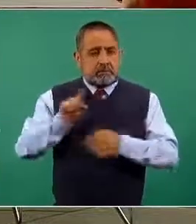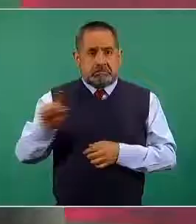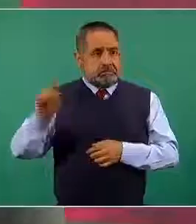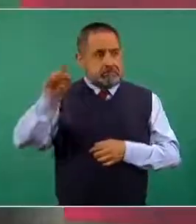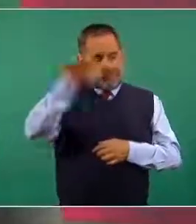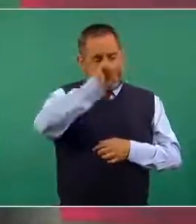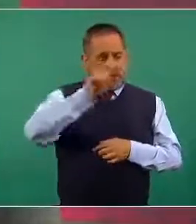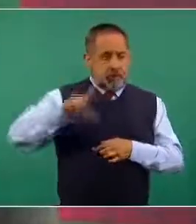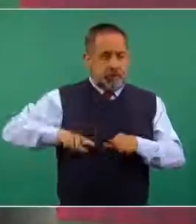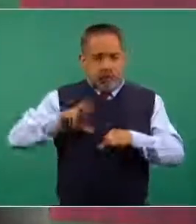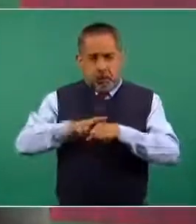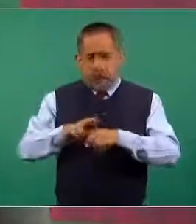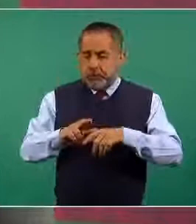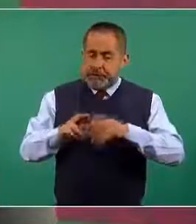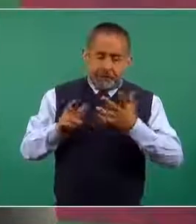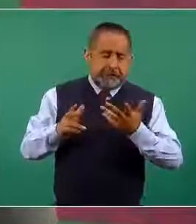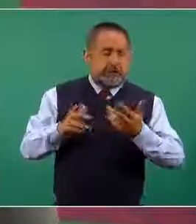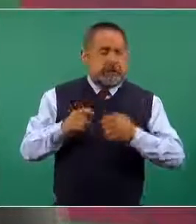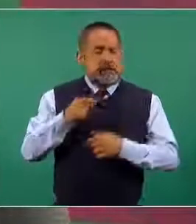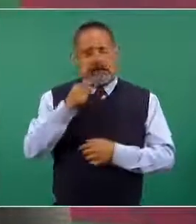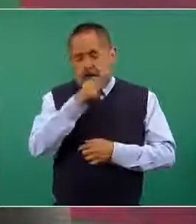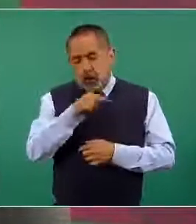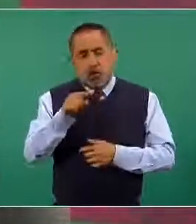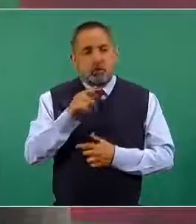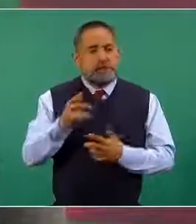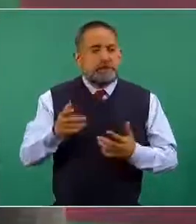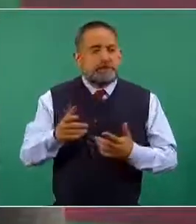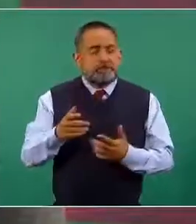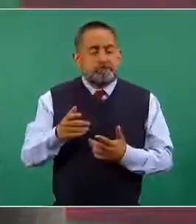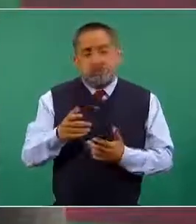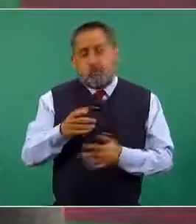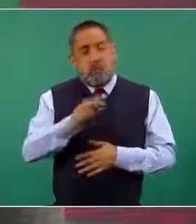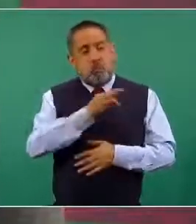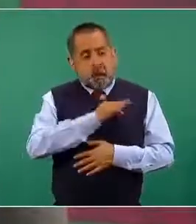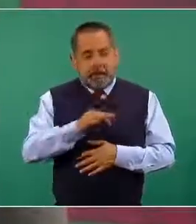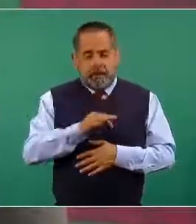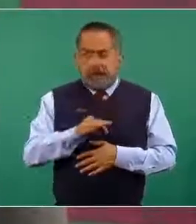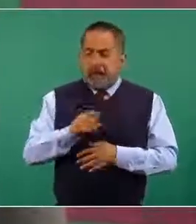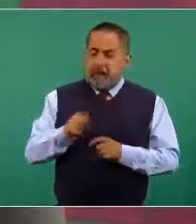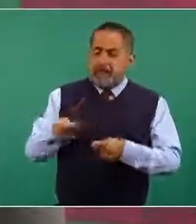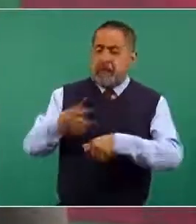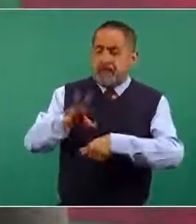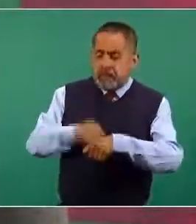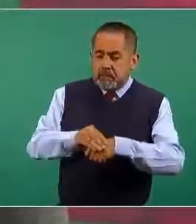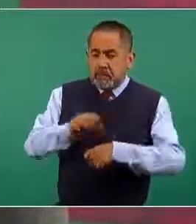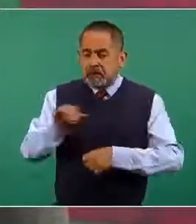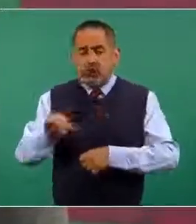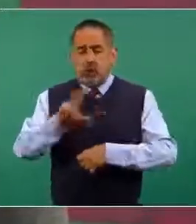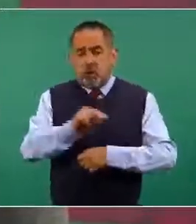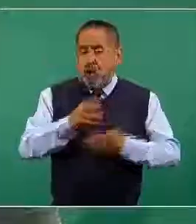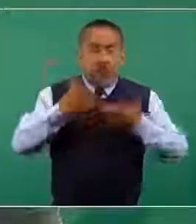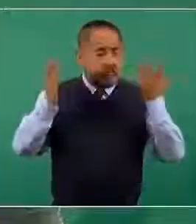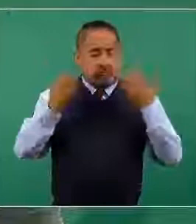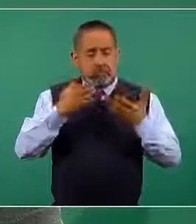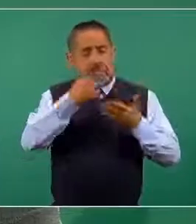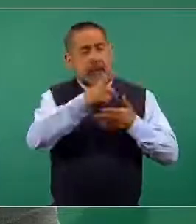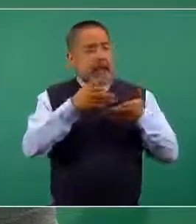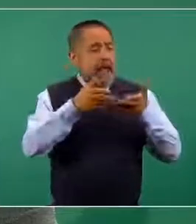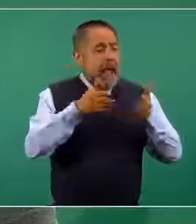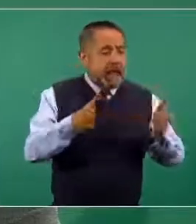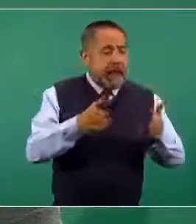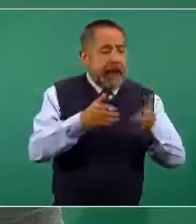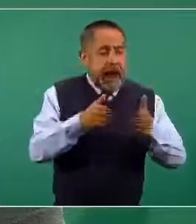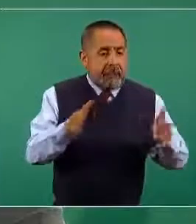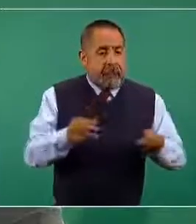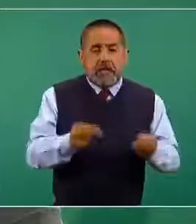estatales tienen la plena autoridad sanitaria para ir viendo cómo abrir,